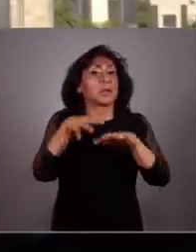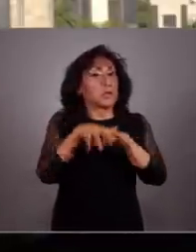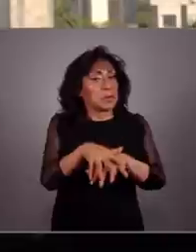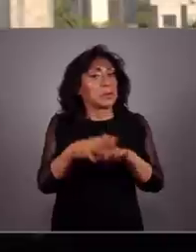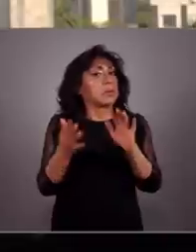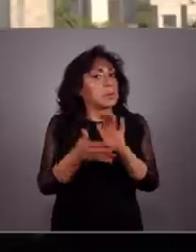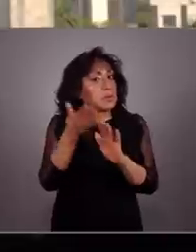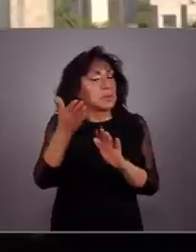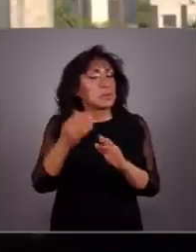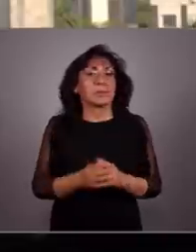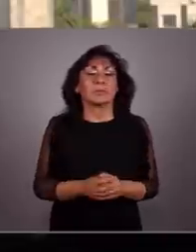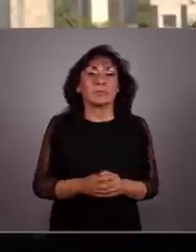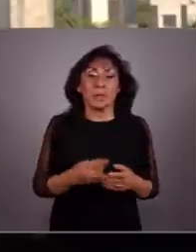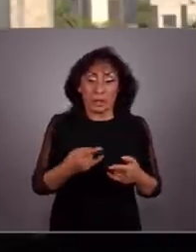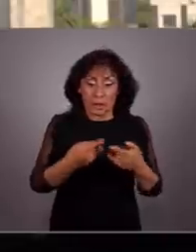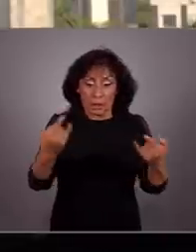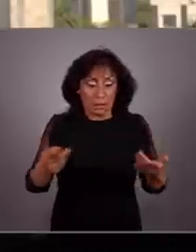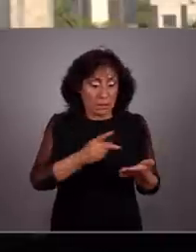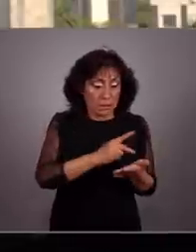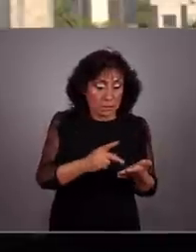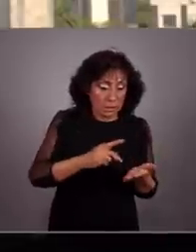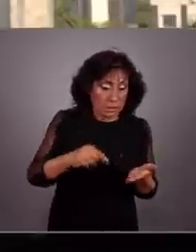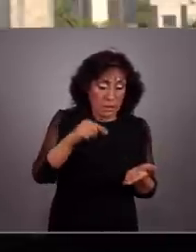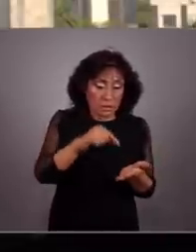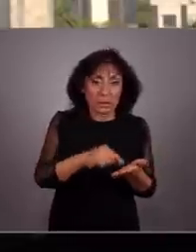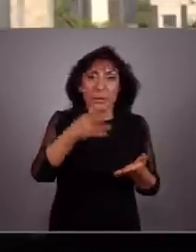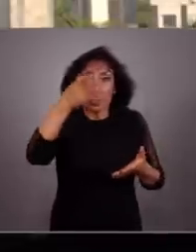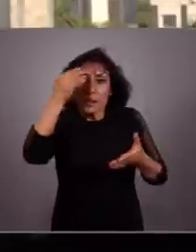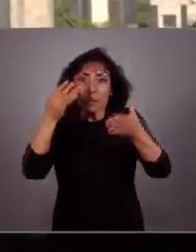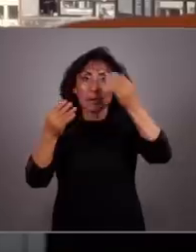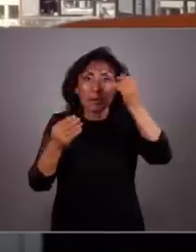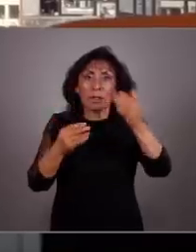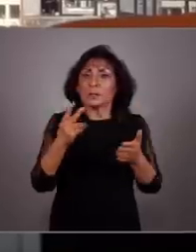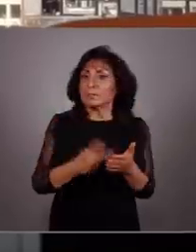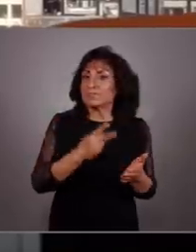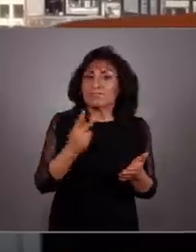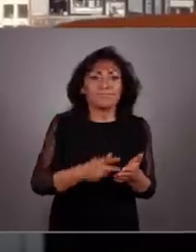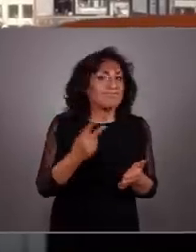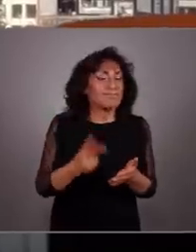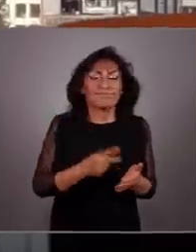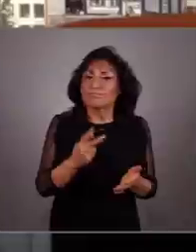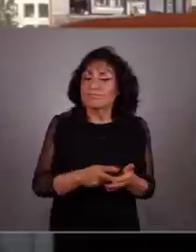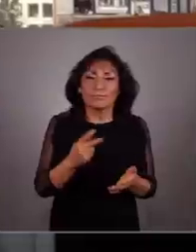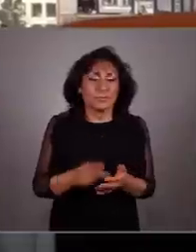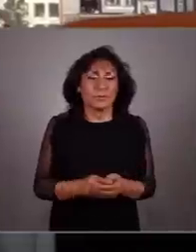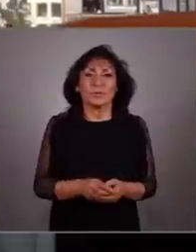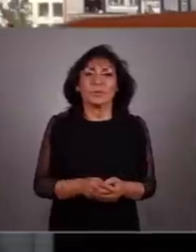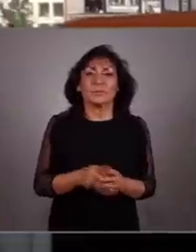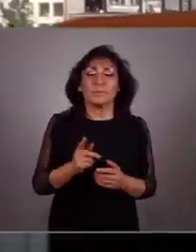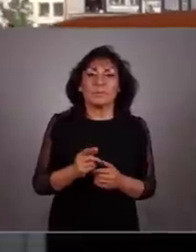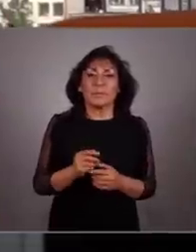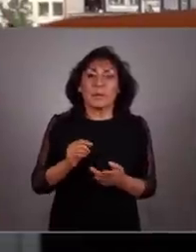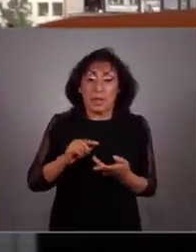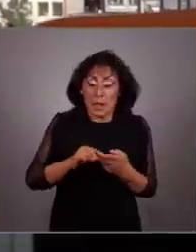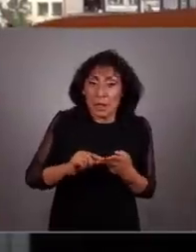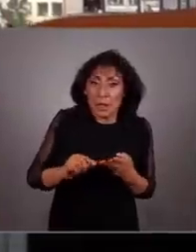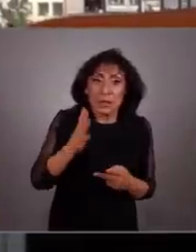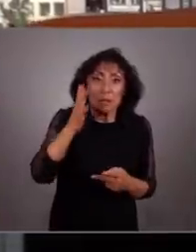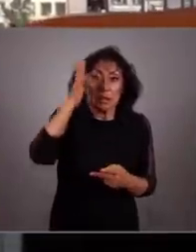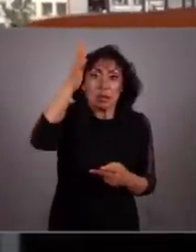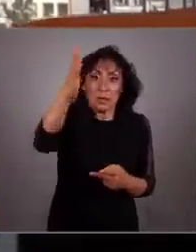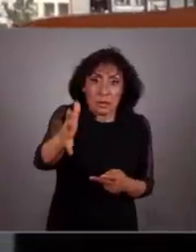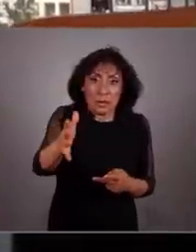La historia se escribe para aprender de ella, no para repetirla. La alternativa de futuro a la que nos